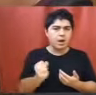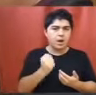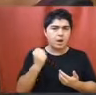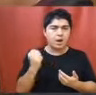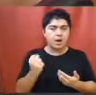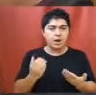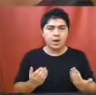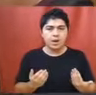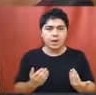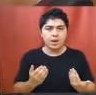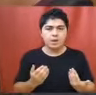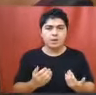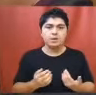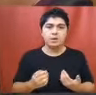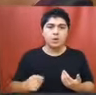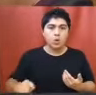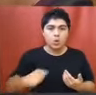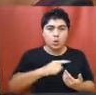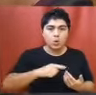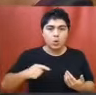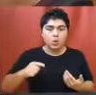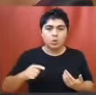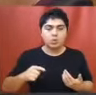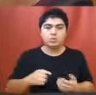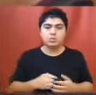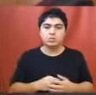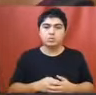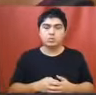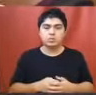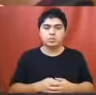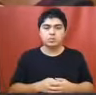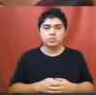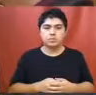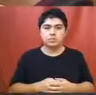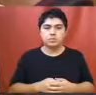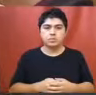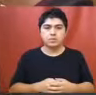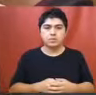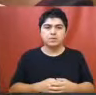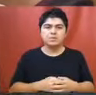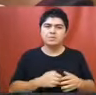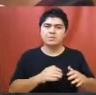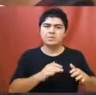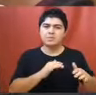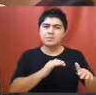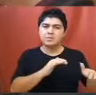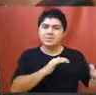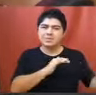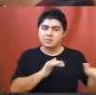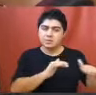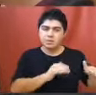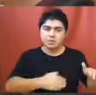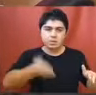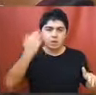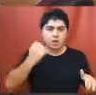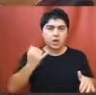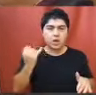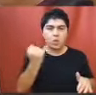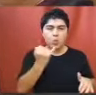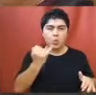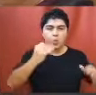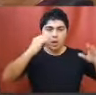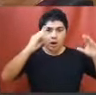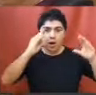podemos convalidar esta situación que se vivió el pasado jueves a la noche,